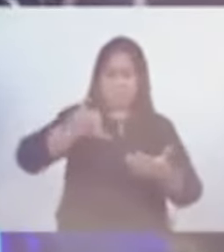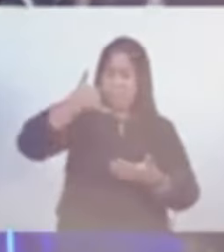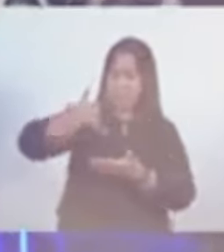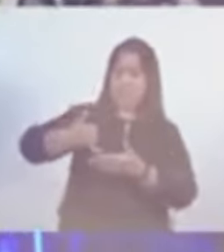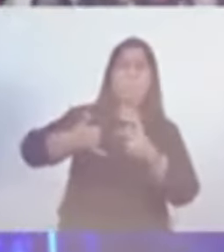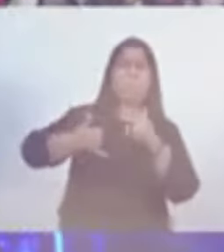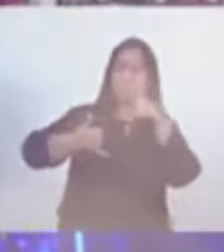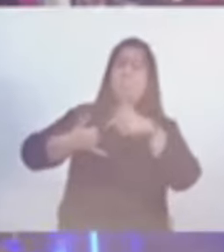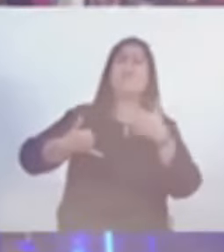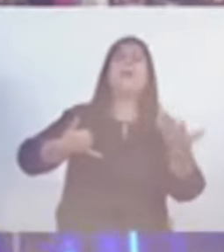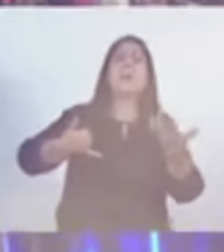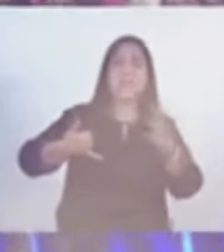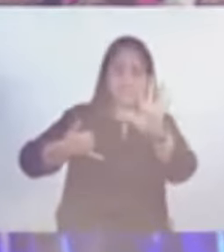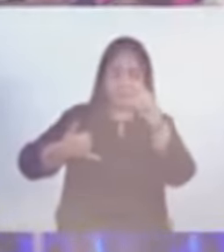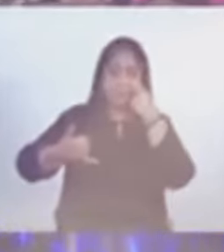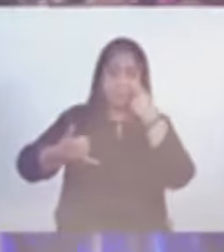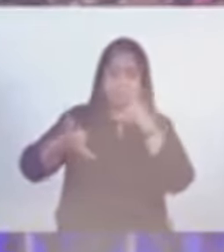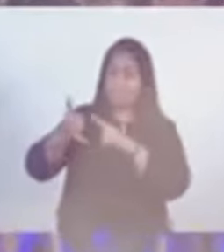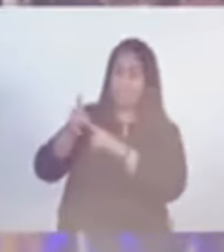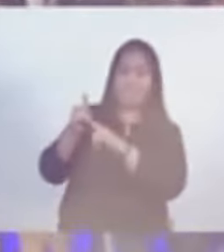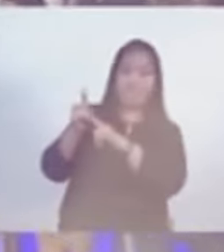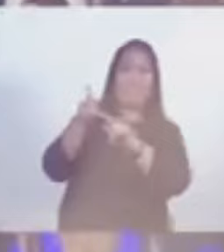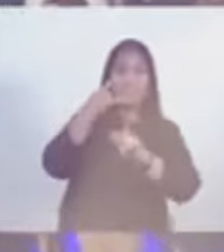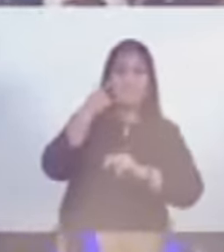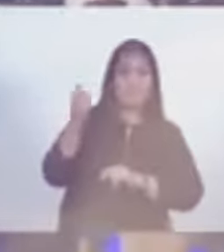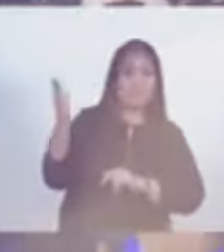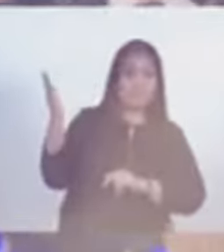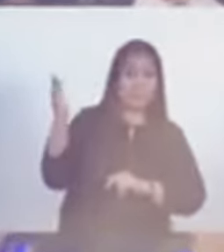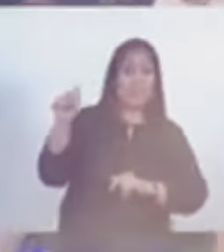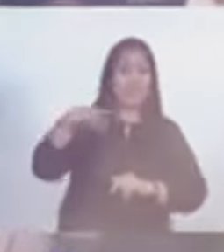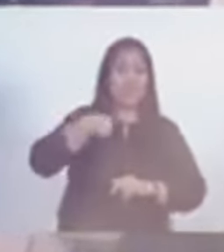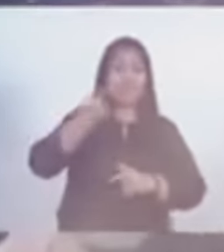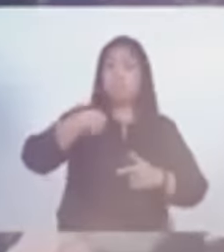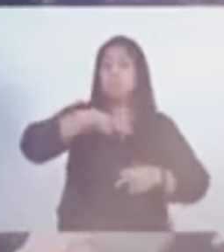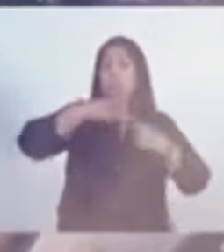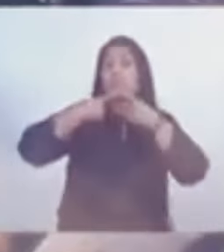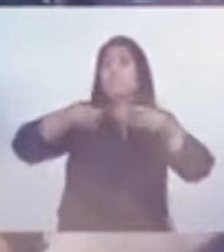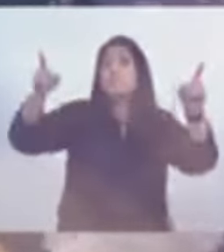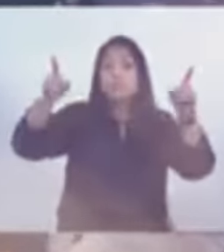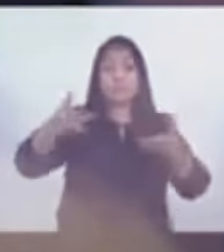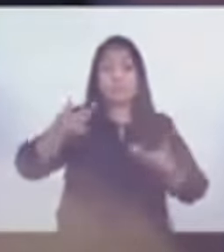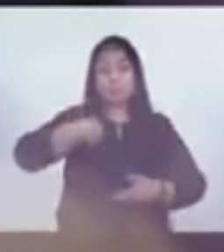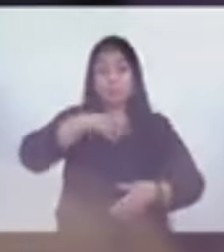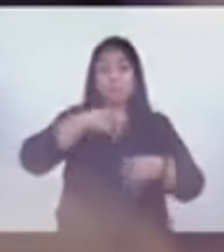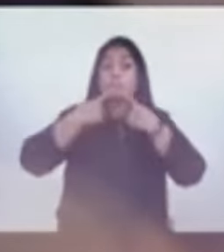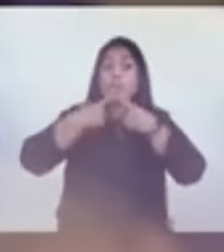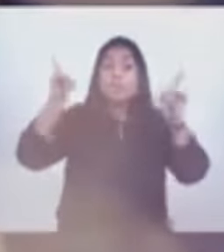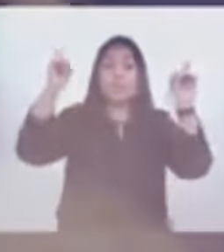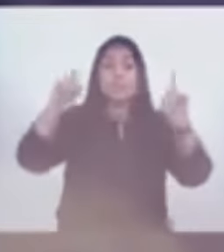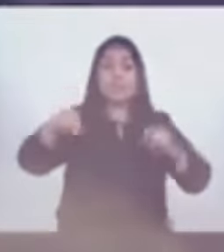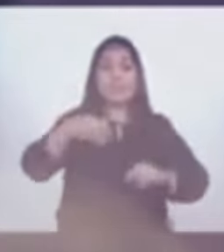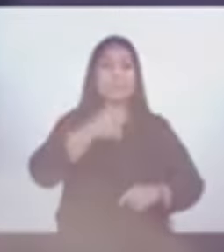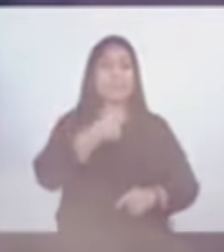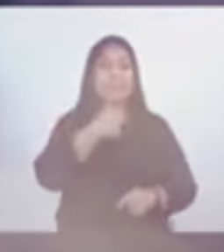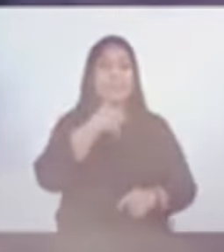el medio de esto, porque ustedes pueden verlo en el... lo hemos publicado, lo hacemos público. Tenemos un